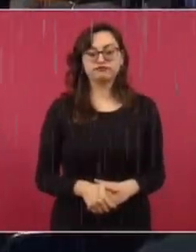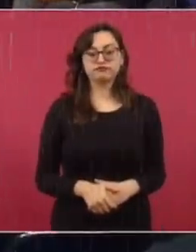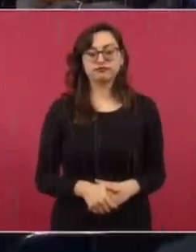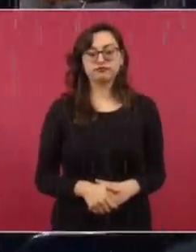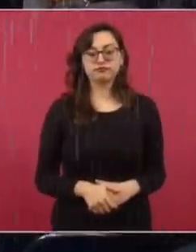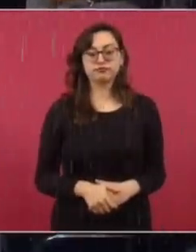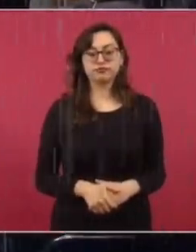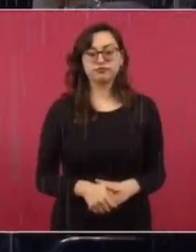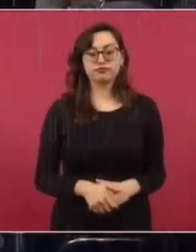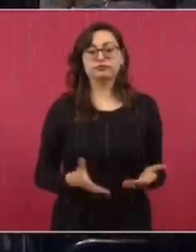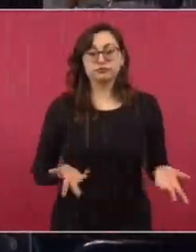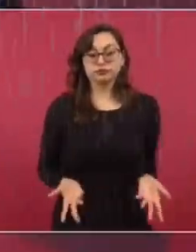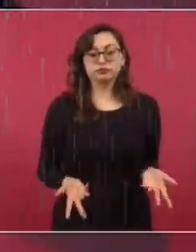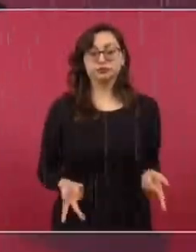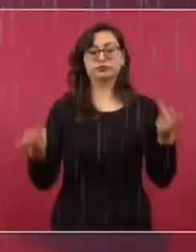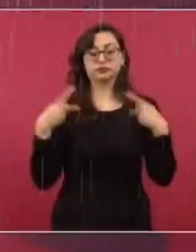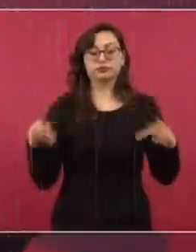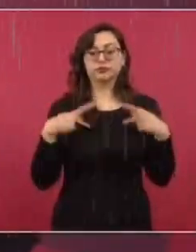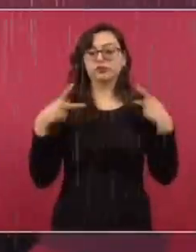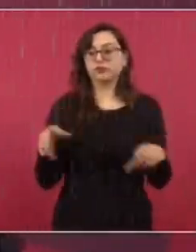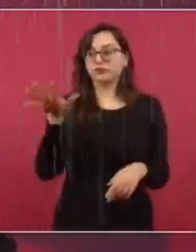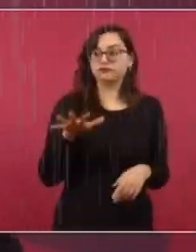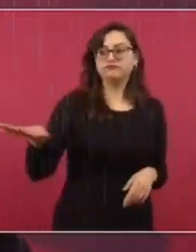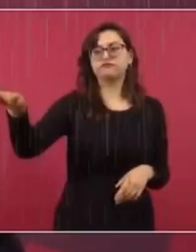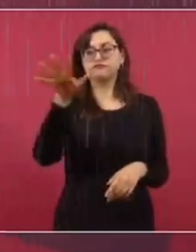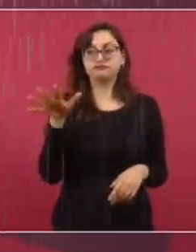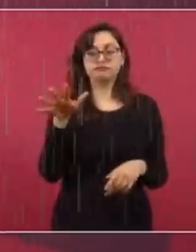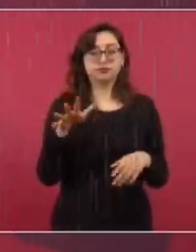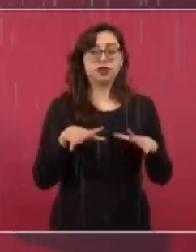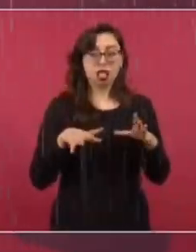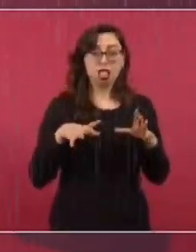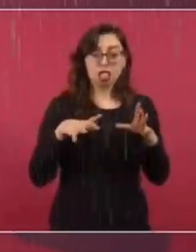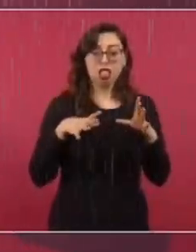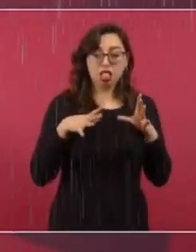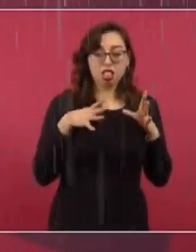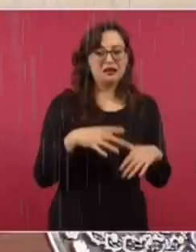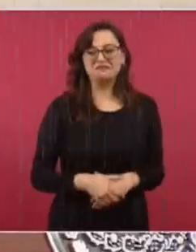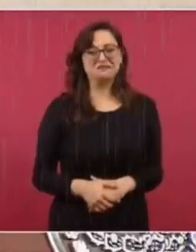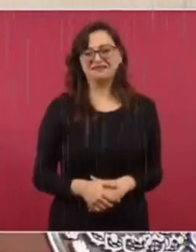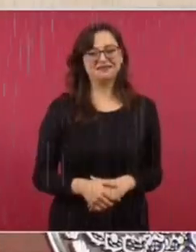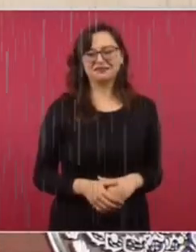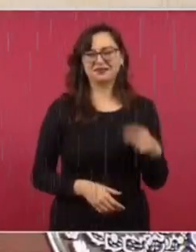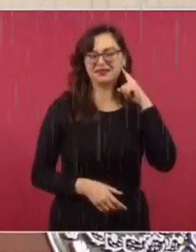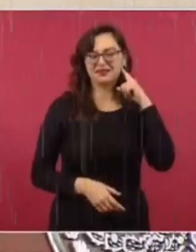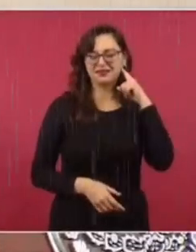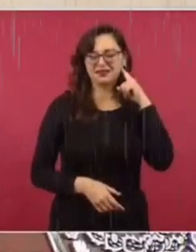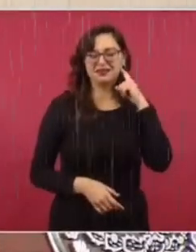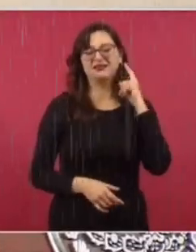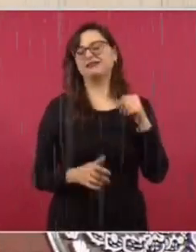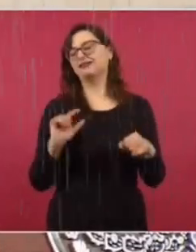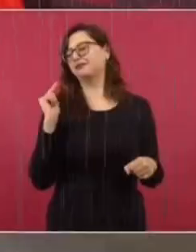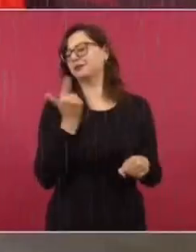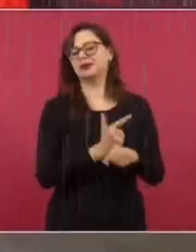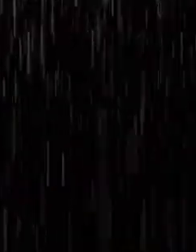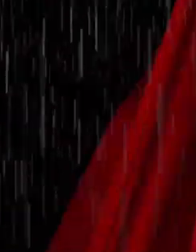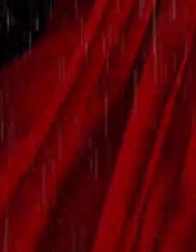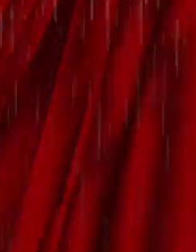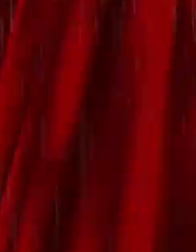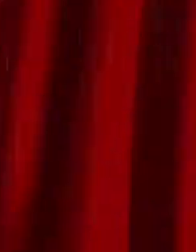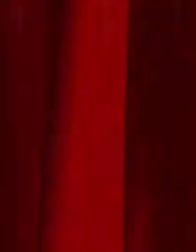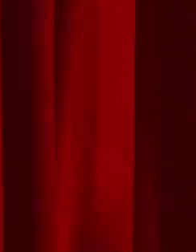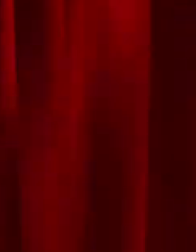Afortunadamente, pues la gente ya no les cree. Hay más conciencia. No se deja la gente manipular.